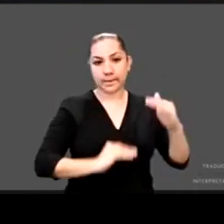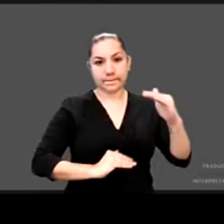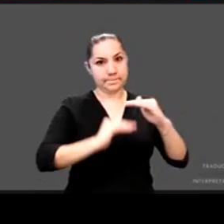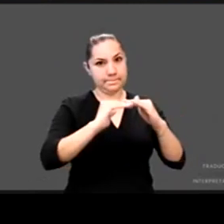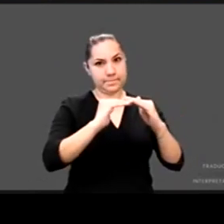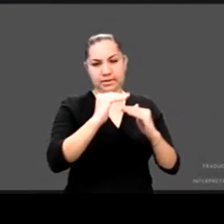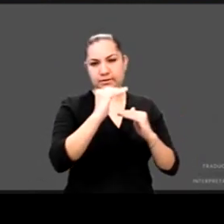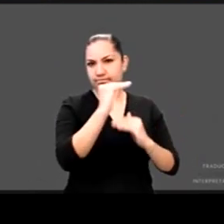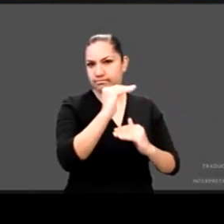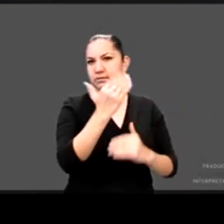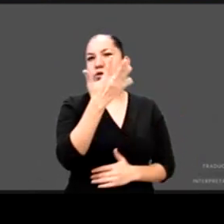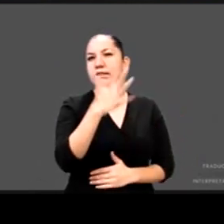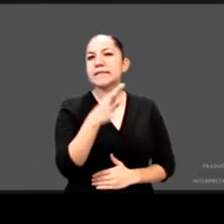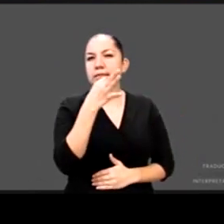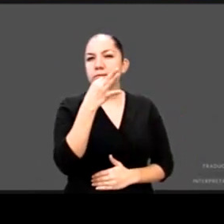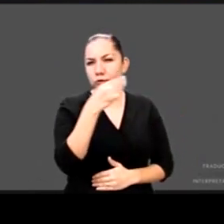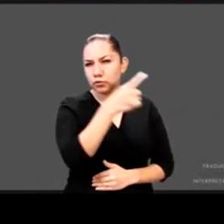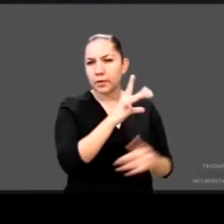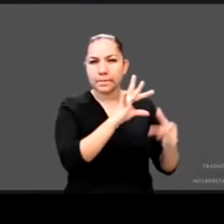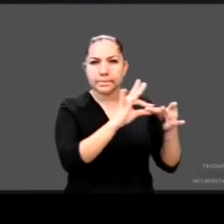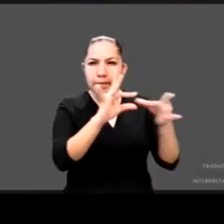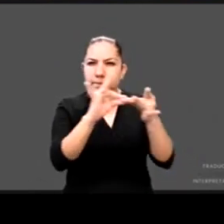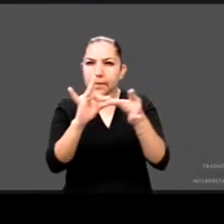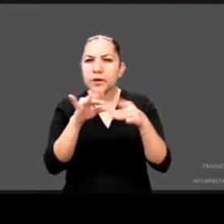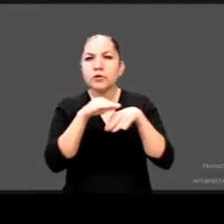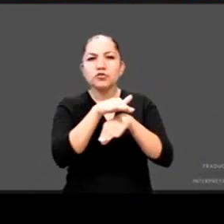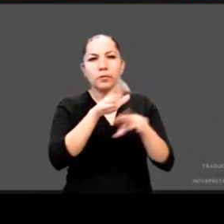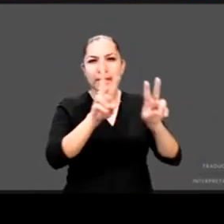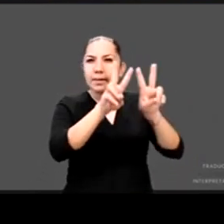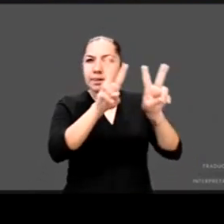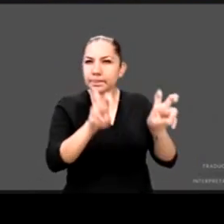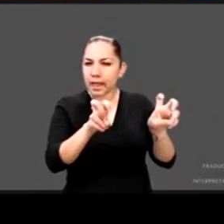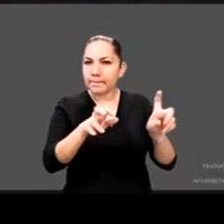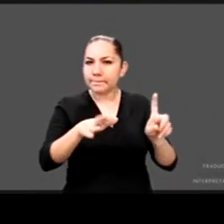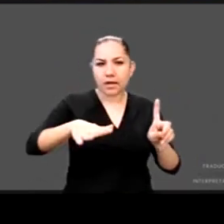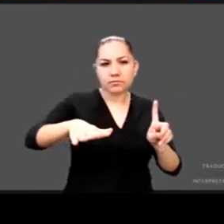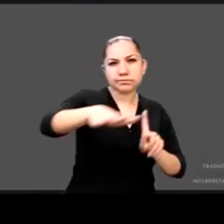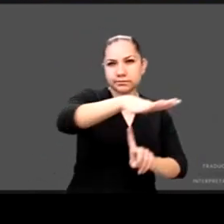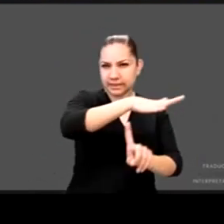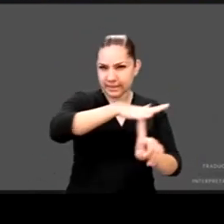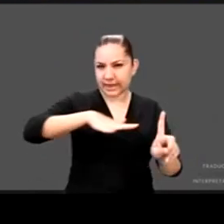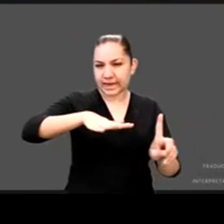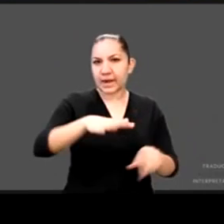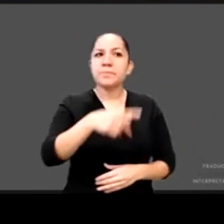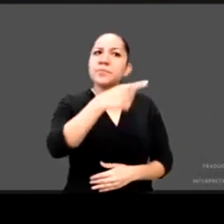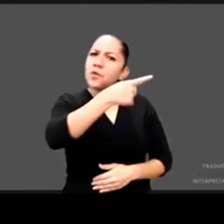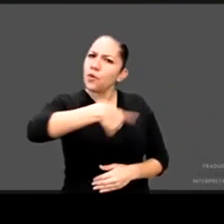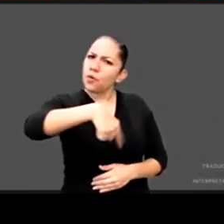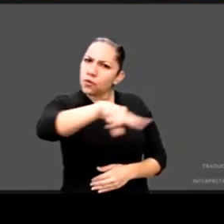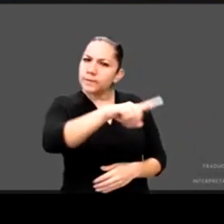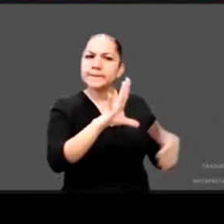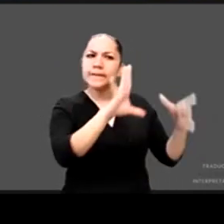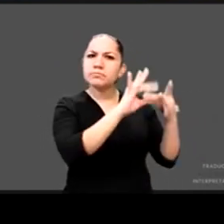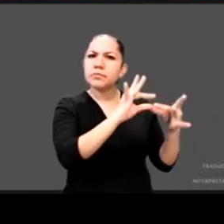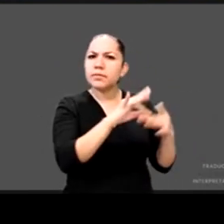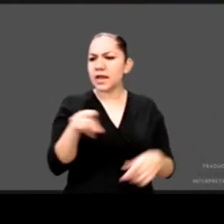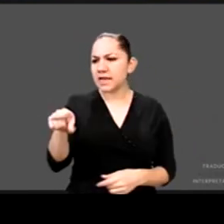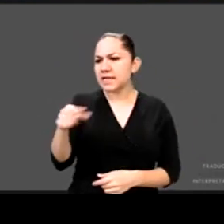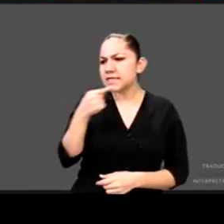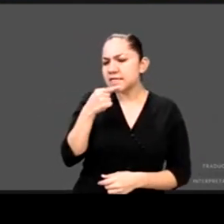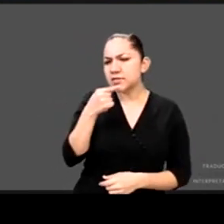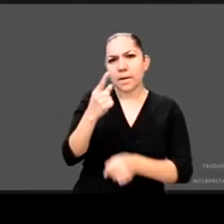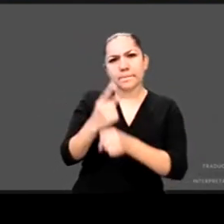un marco general. La idea es que de alguna manera ellas nos digan quiénes son los niños y niñas en primera infancia, cuáles son sus